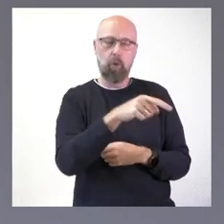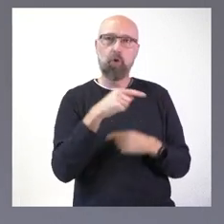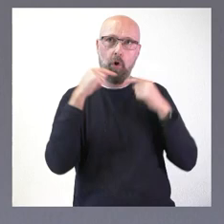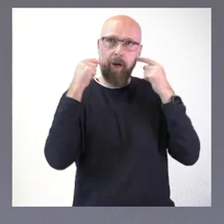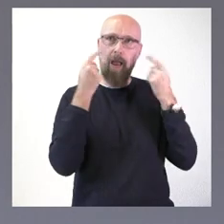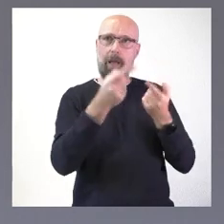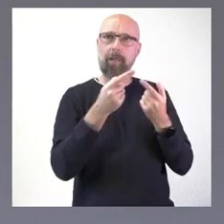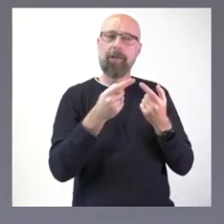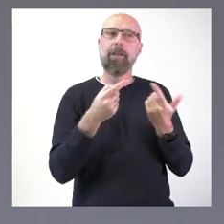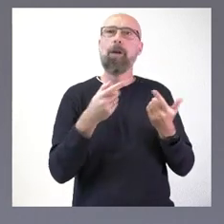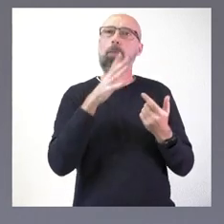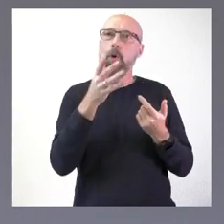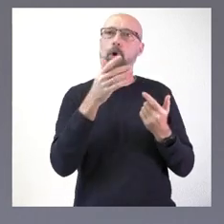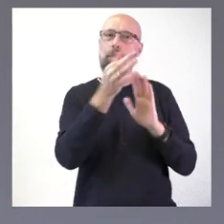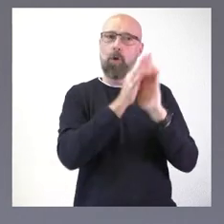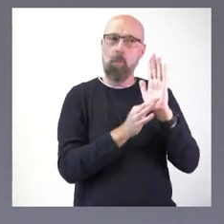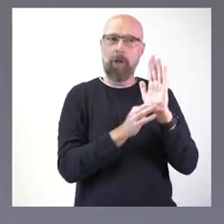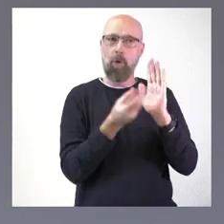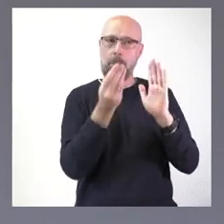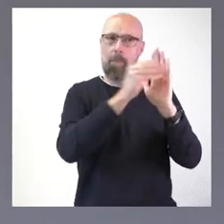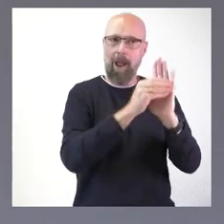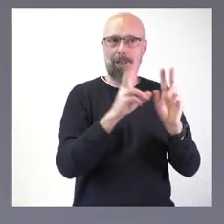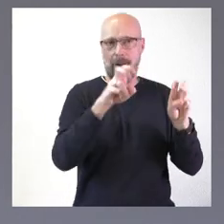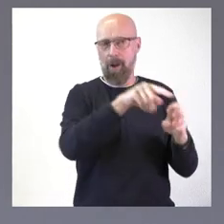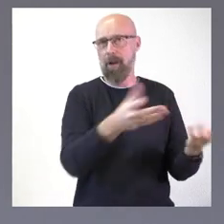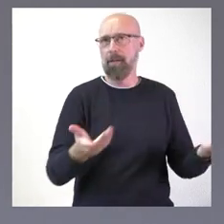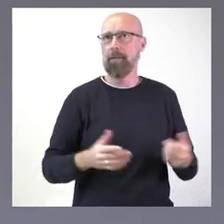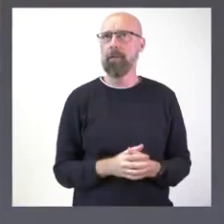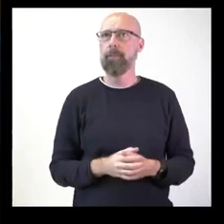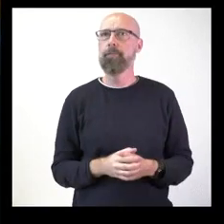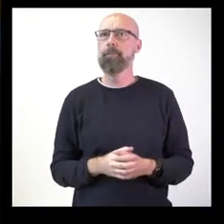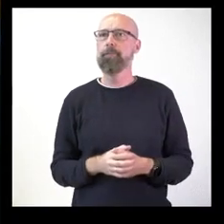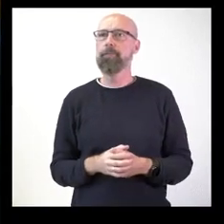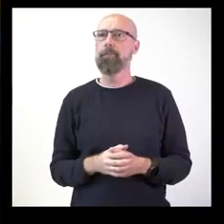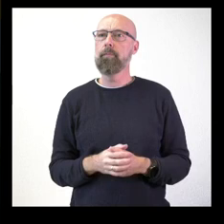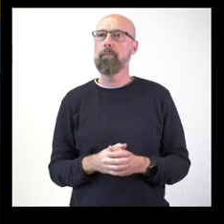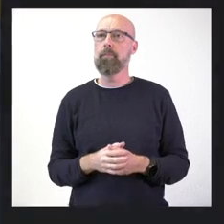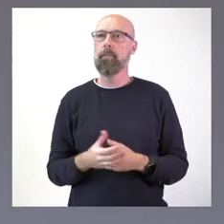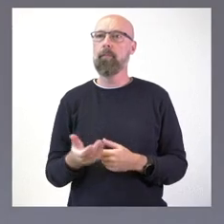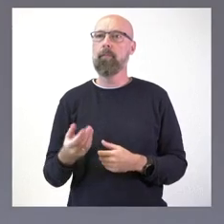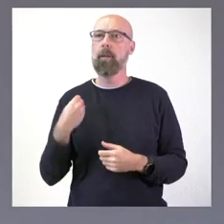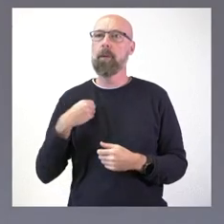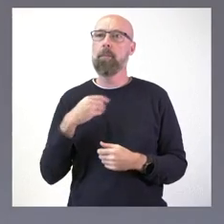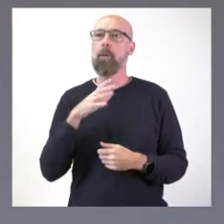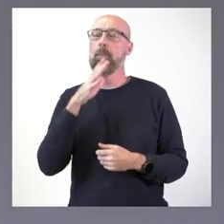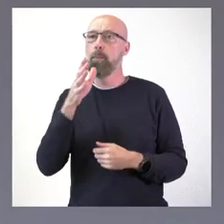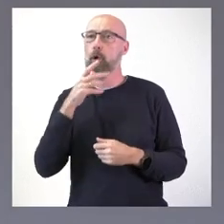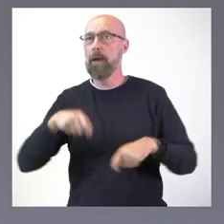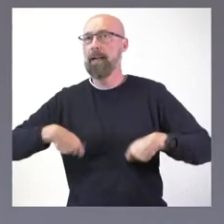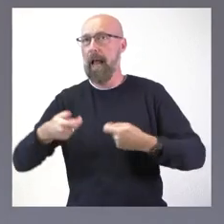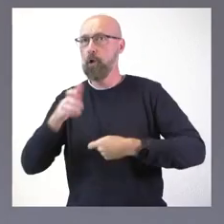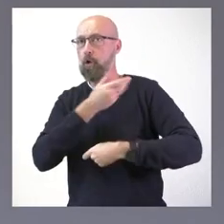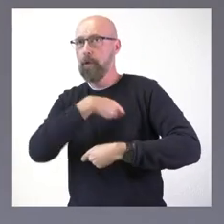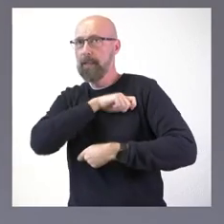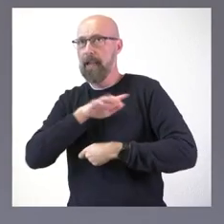hemos aumentado la protección a las mujeres en Castilla y León. Quizás porque el pacto de Estado ha aumentado el presupuesto, ¿no? Bueno, por el motivo que sea, pero la realidad es esa. el dinero